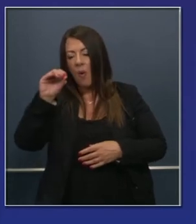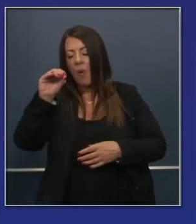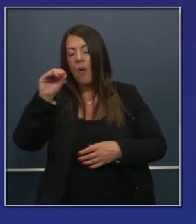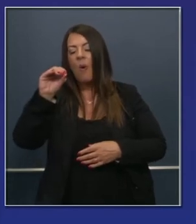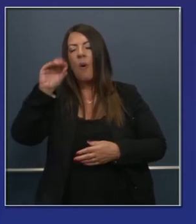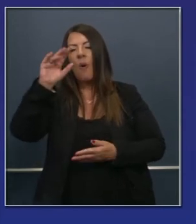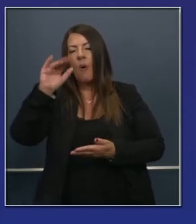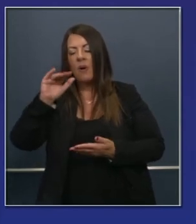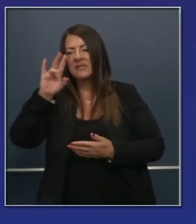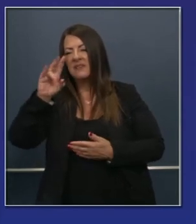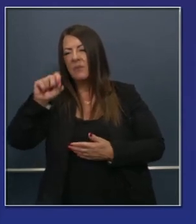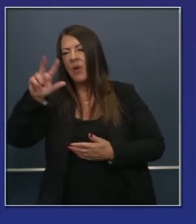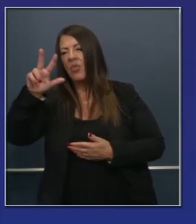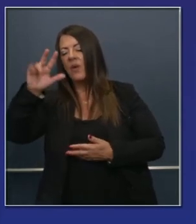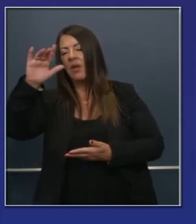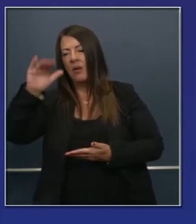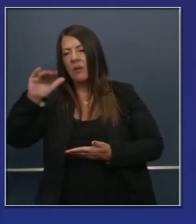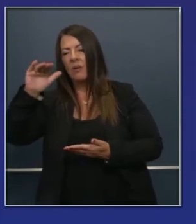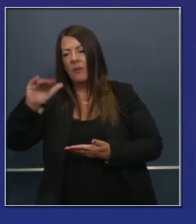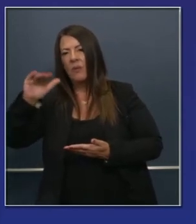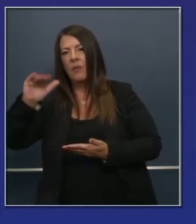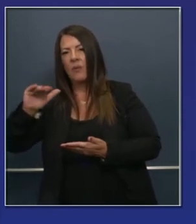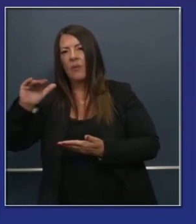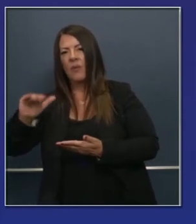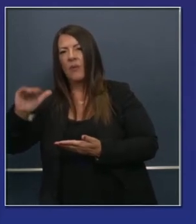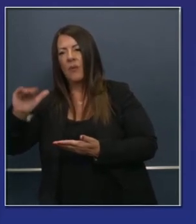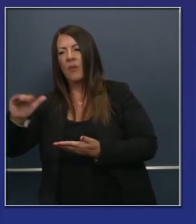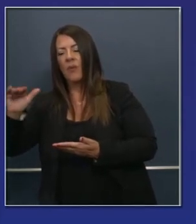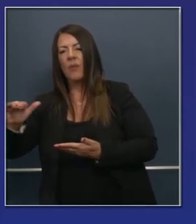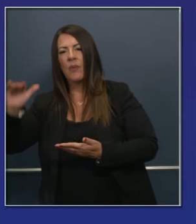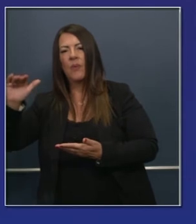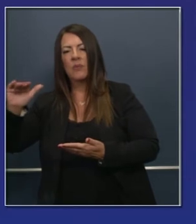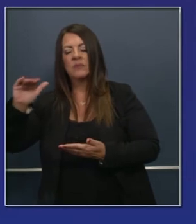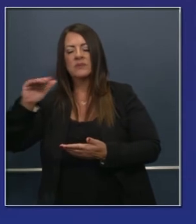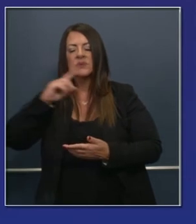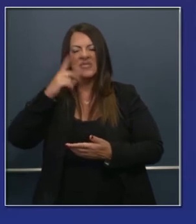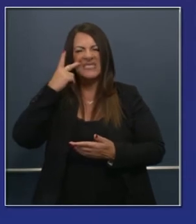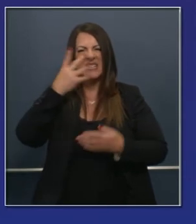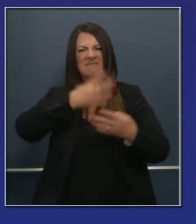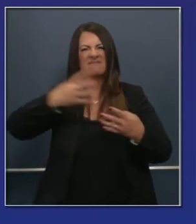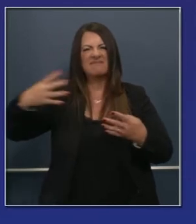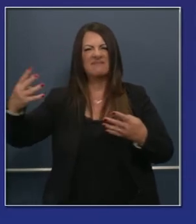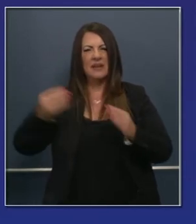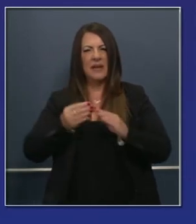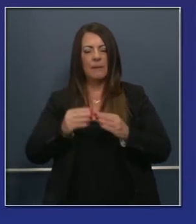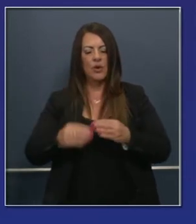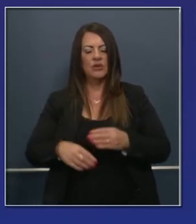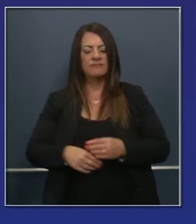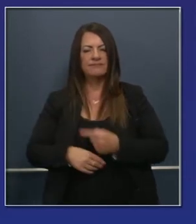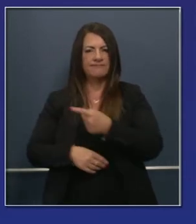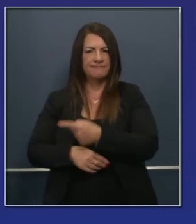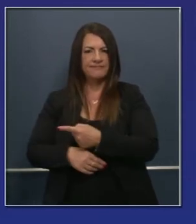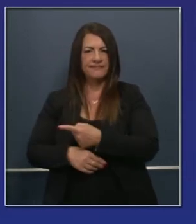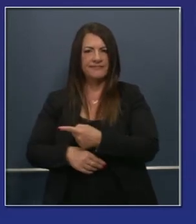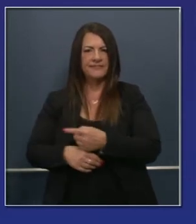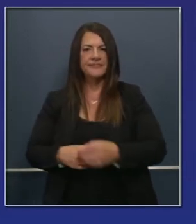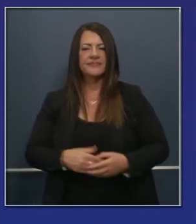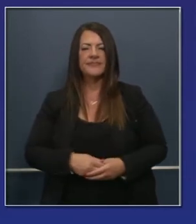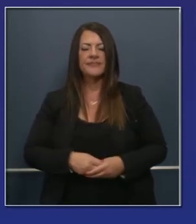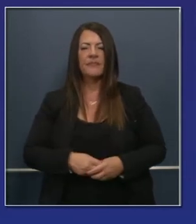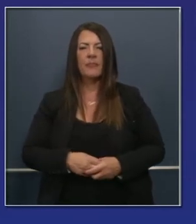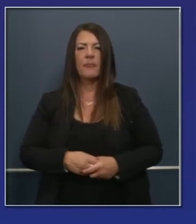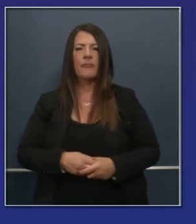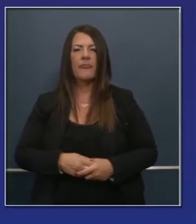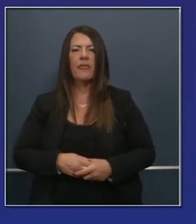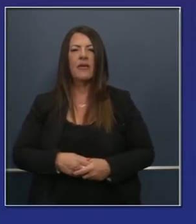más de 7.3 y ha estado, se estabilizó, está subiendo y bajando un poco en los últimos siete días. No